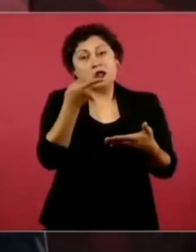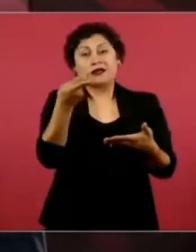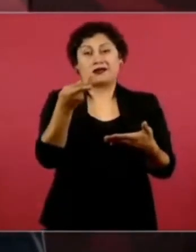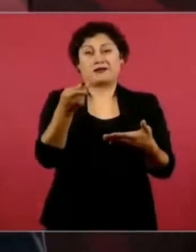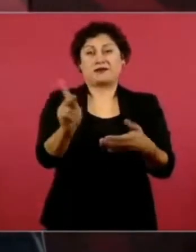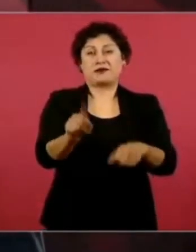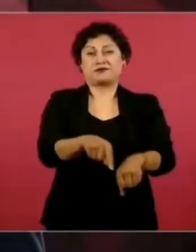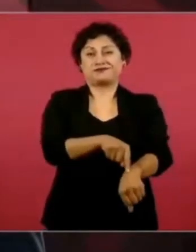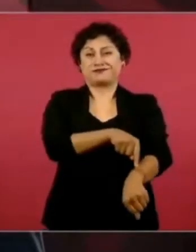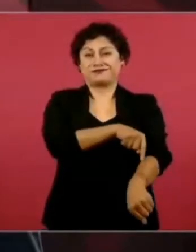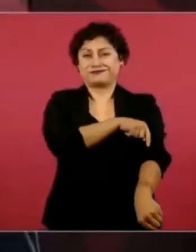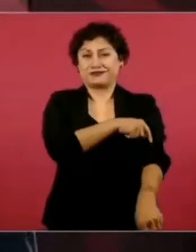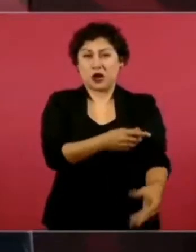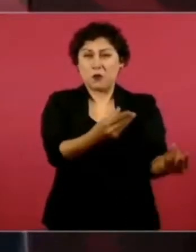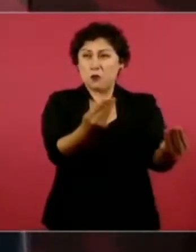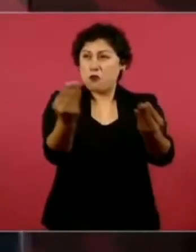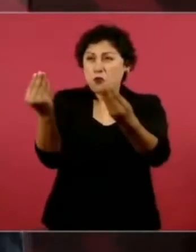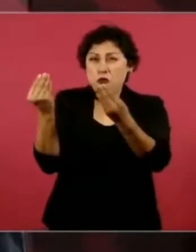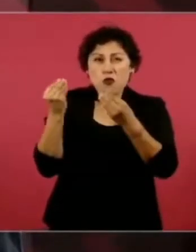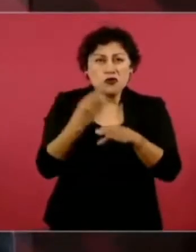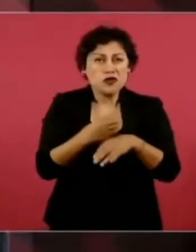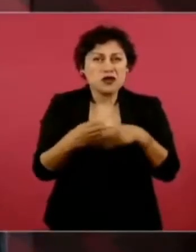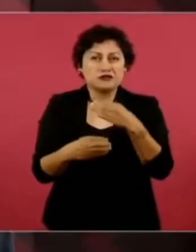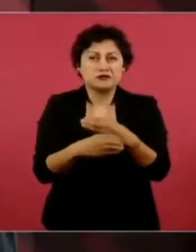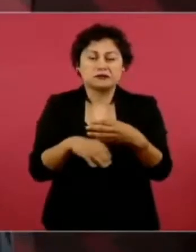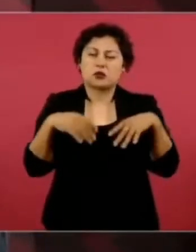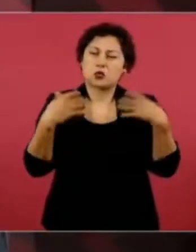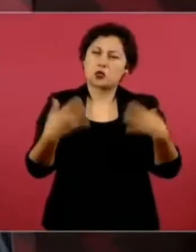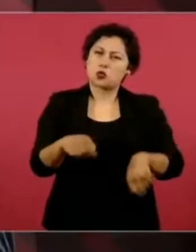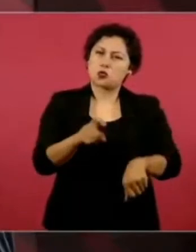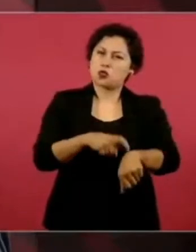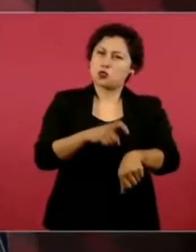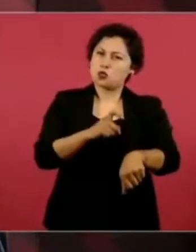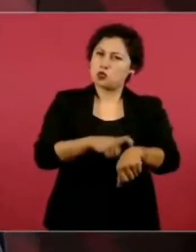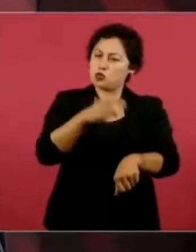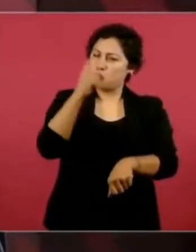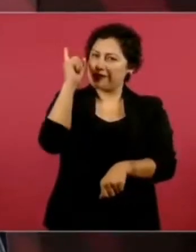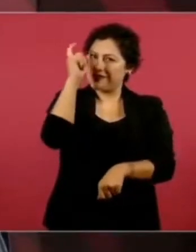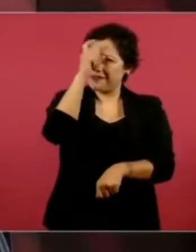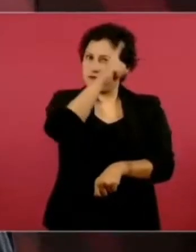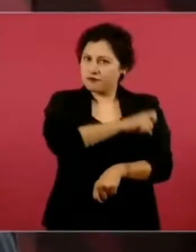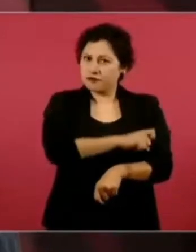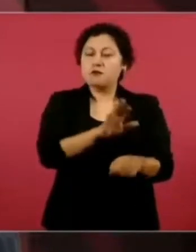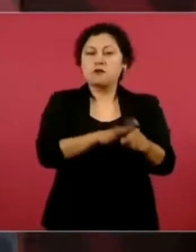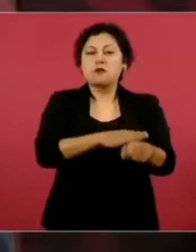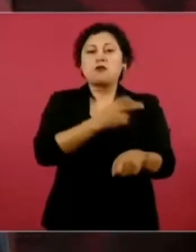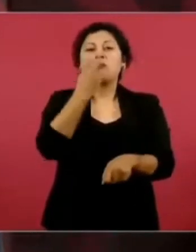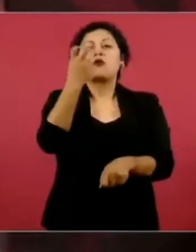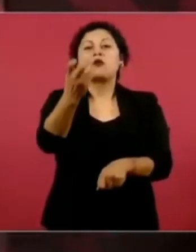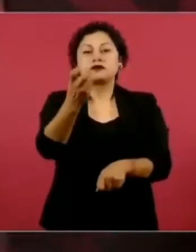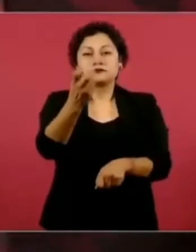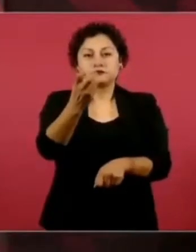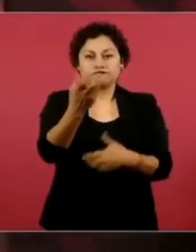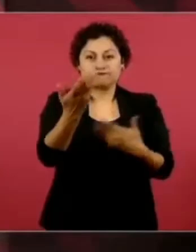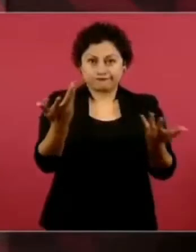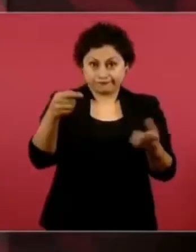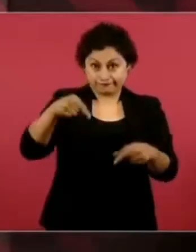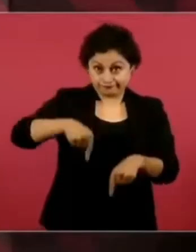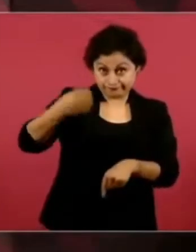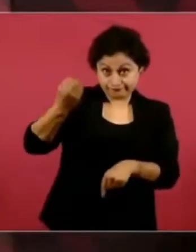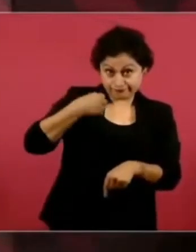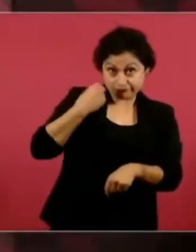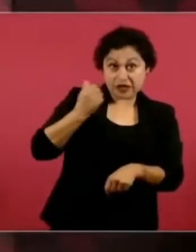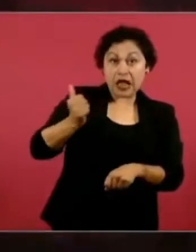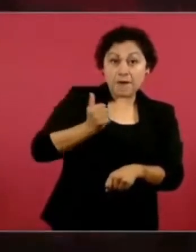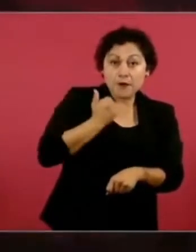explicar todo lo que se ha hecho. Por eso le vamos